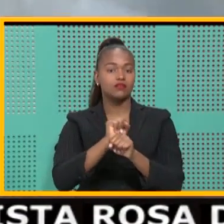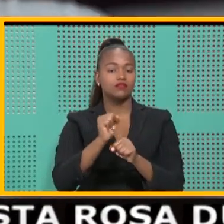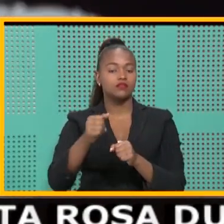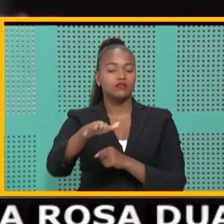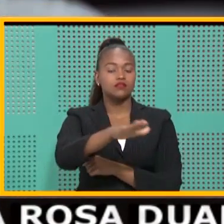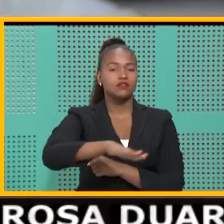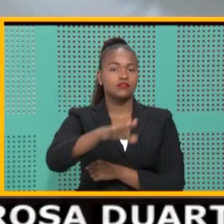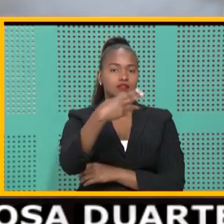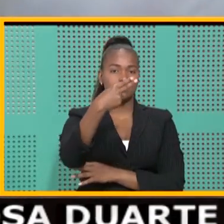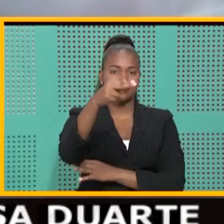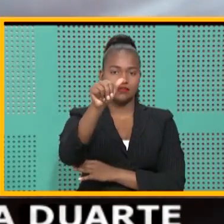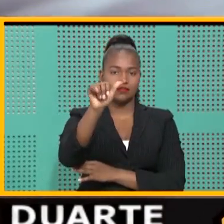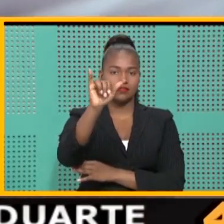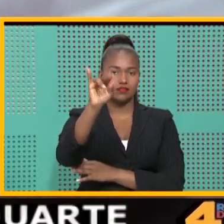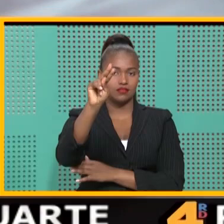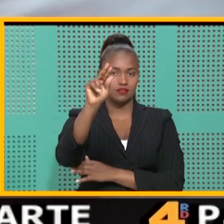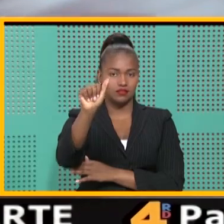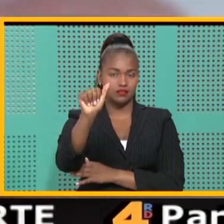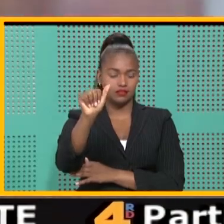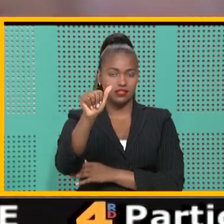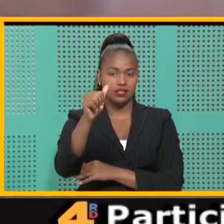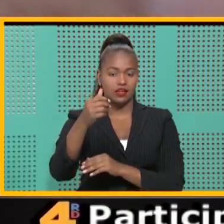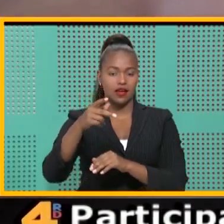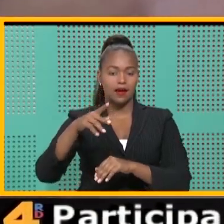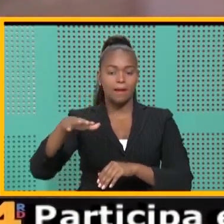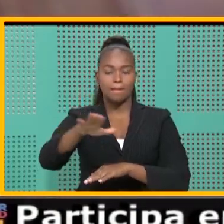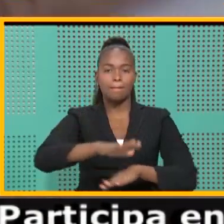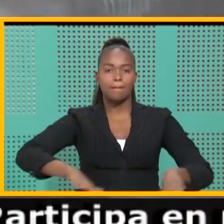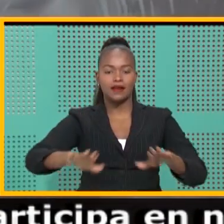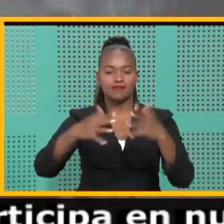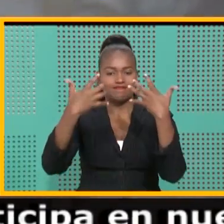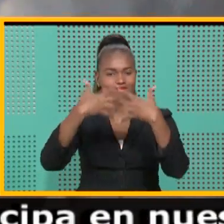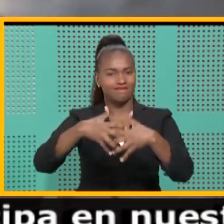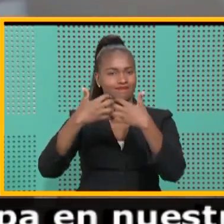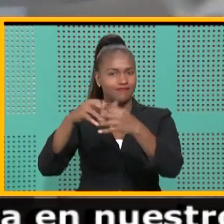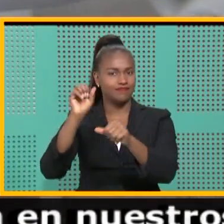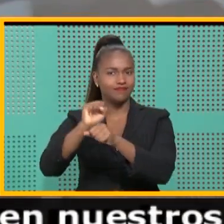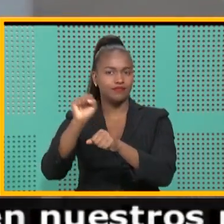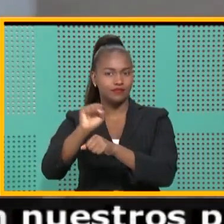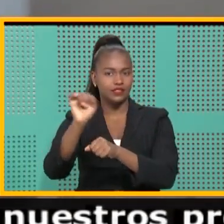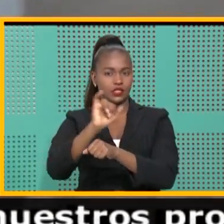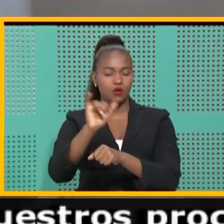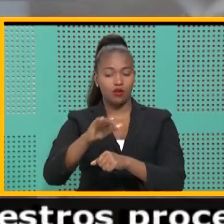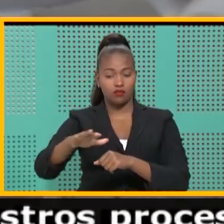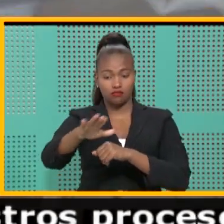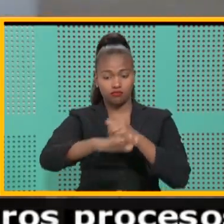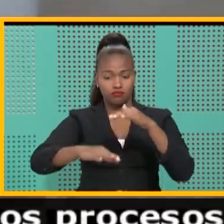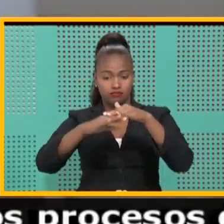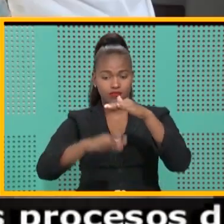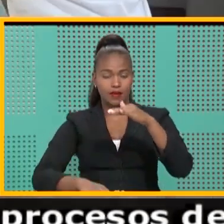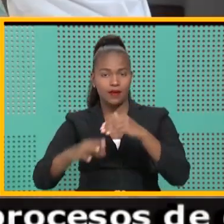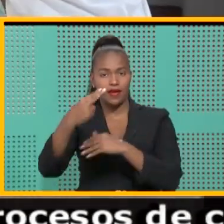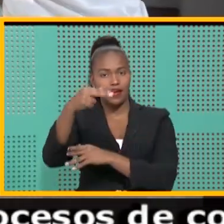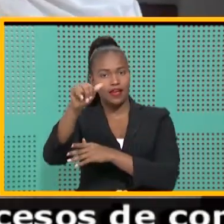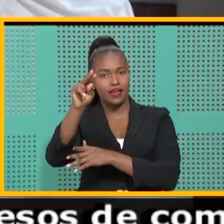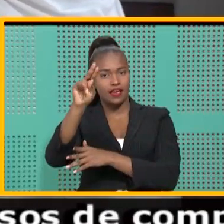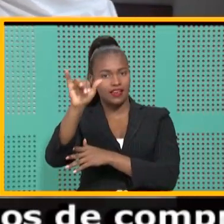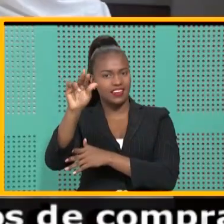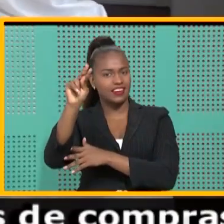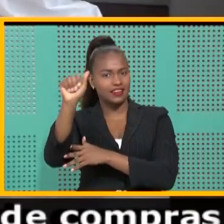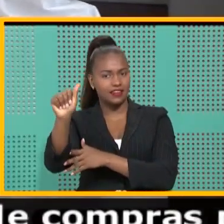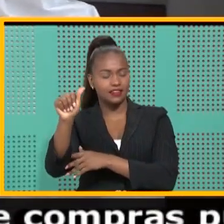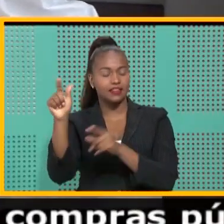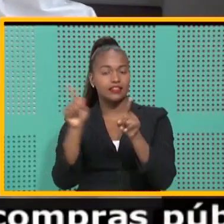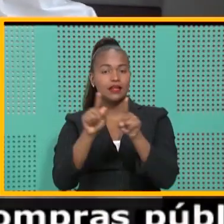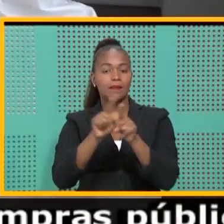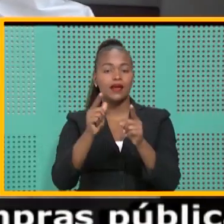Jaina, municipio de la zona industrial e igualmente bajo Jaina y el centro de